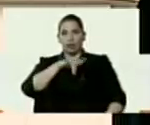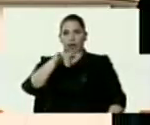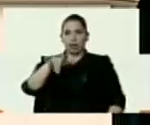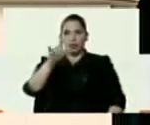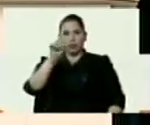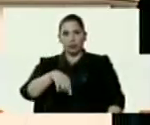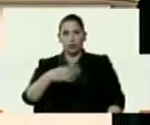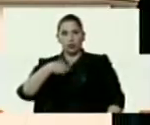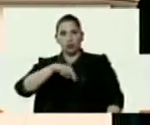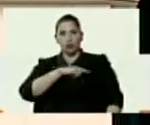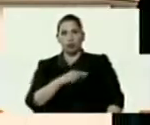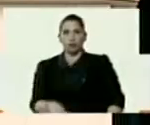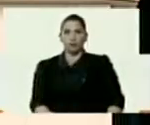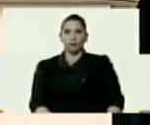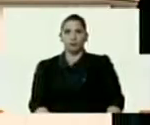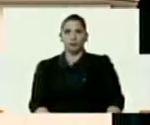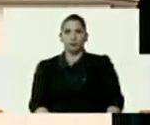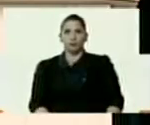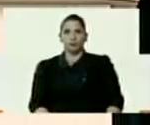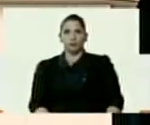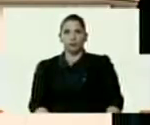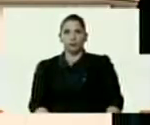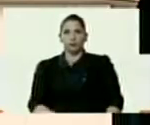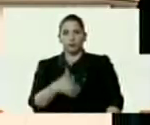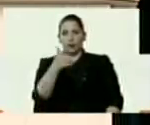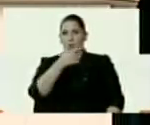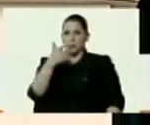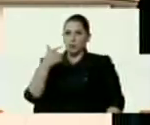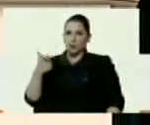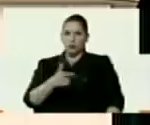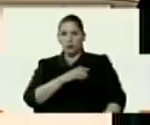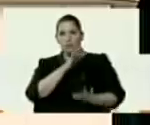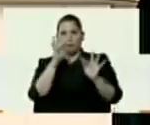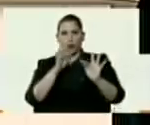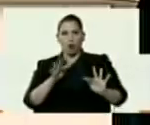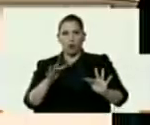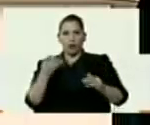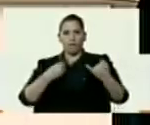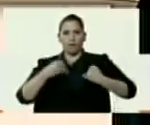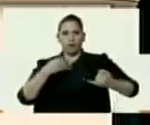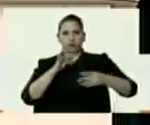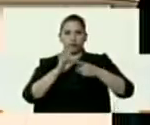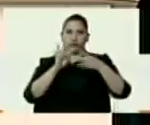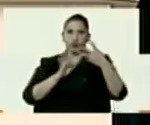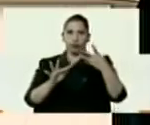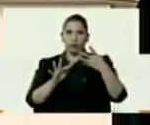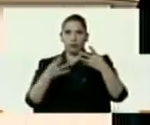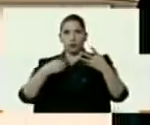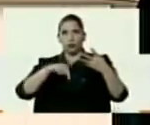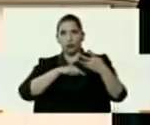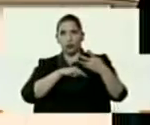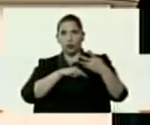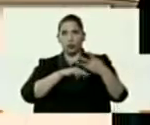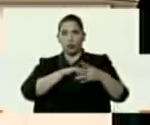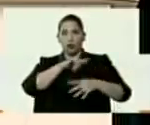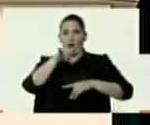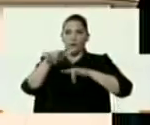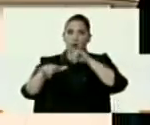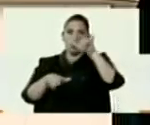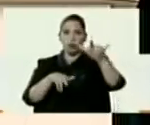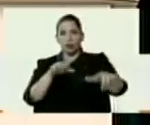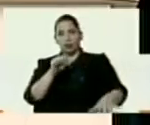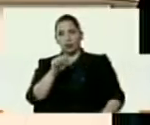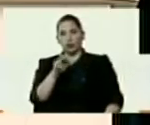nuestra o buscando la manera de alterar y de afectar el funcionamiento de nuestros aviones Sukhoi.